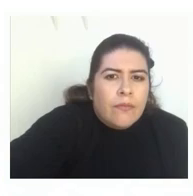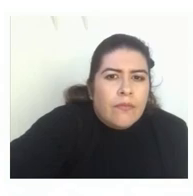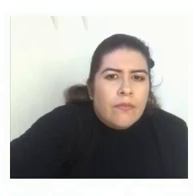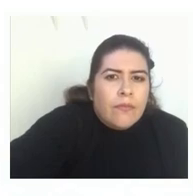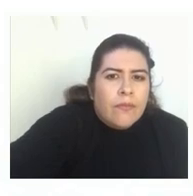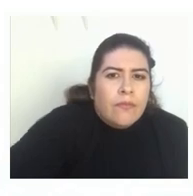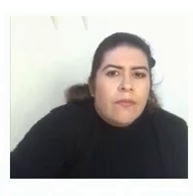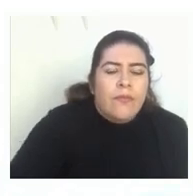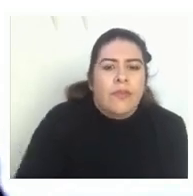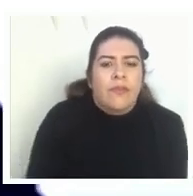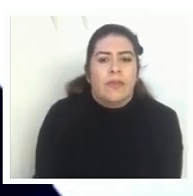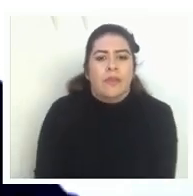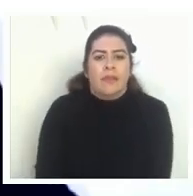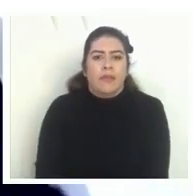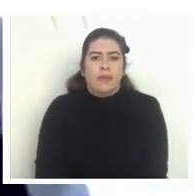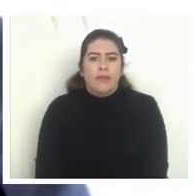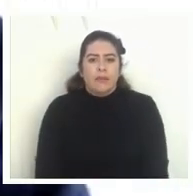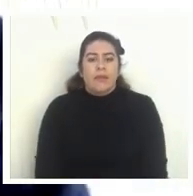muchas gracias